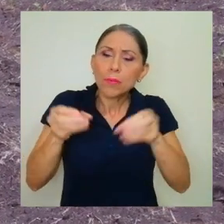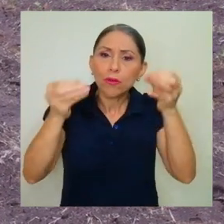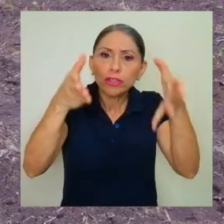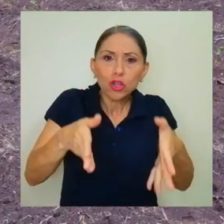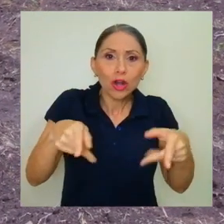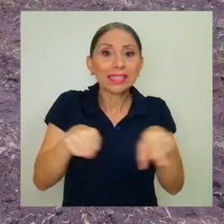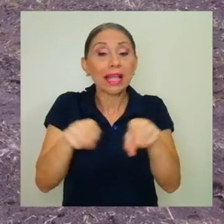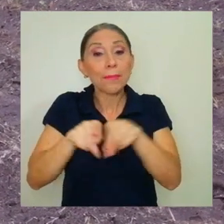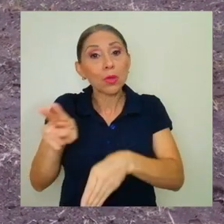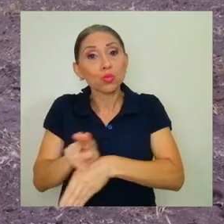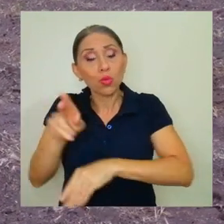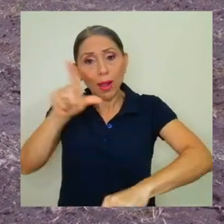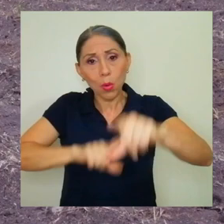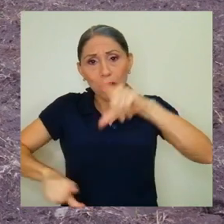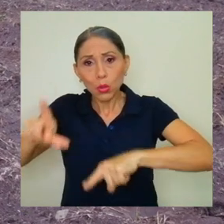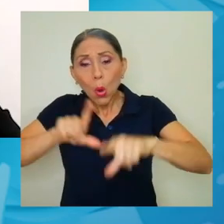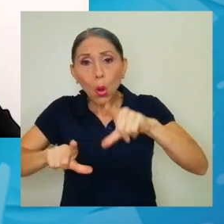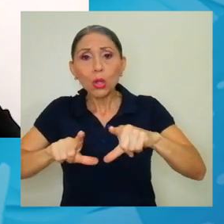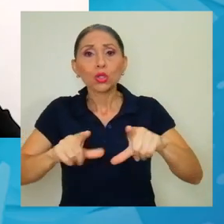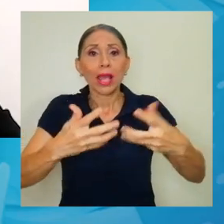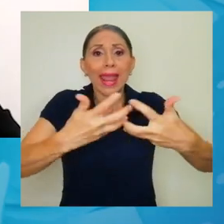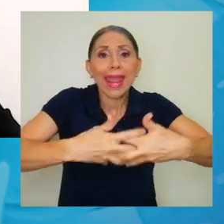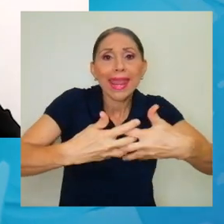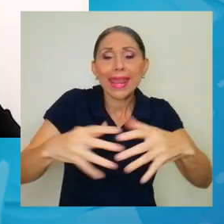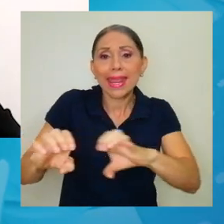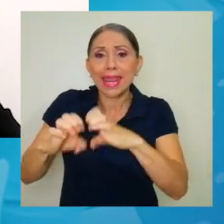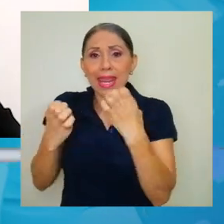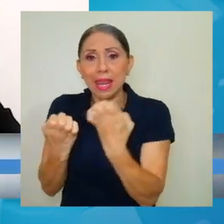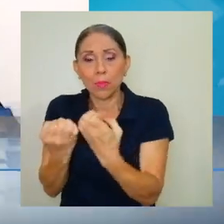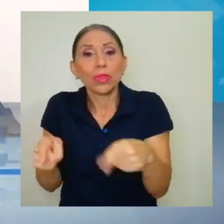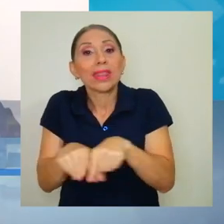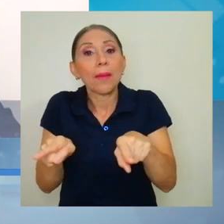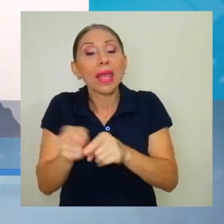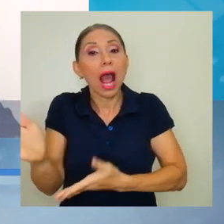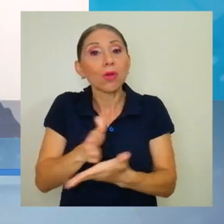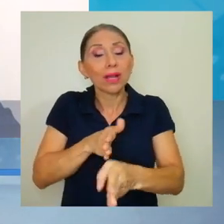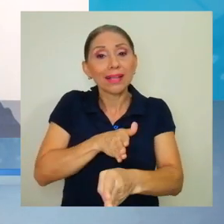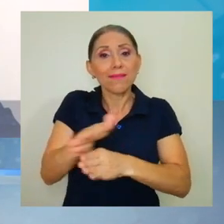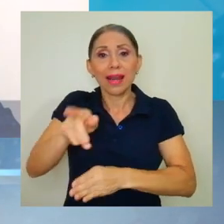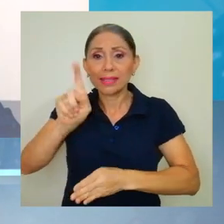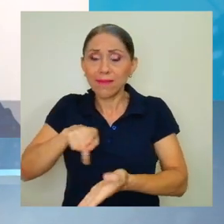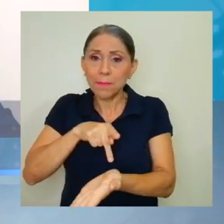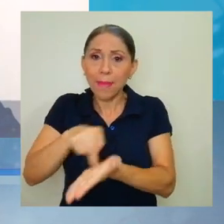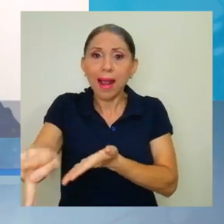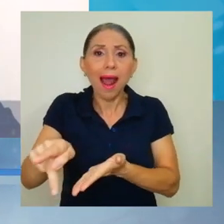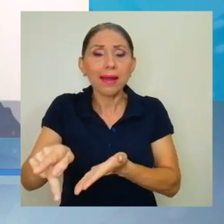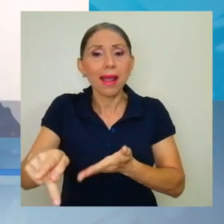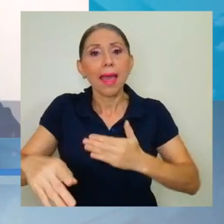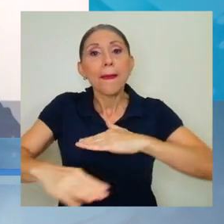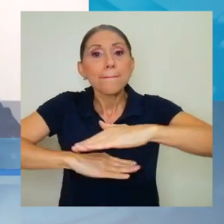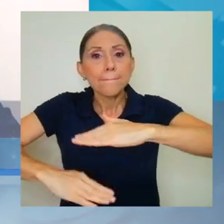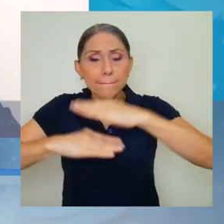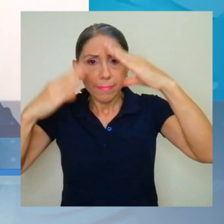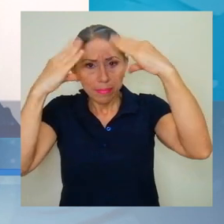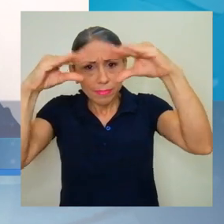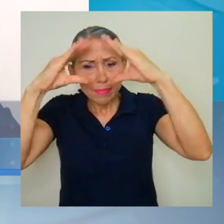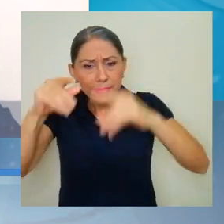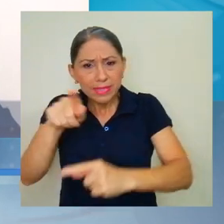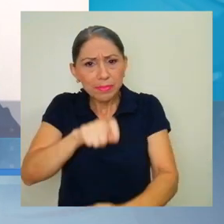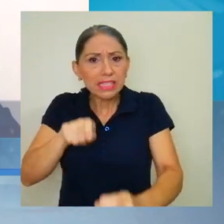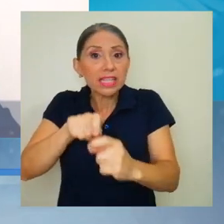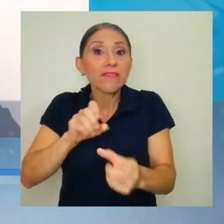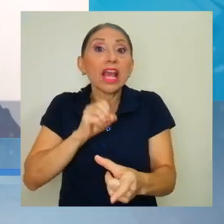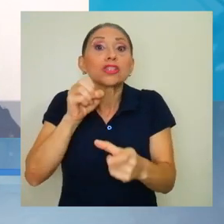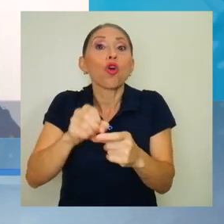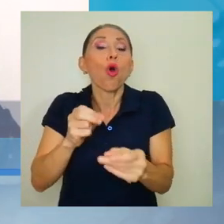laboratorios, equipamiento, incluso hay carreras digamos que tienen que pagar bases de datos específicas,